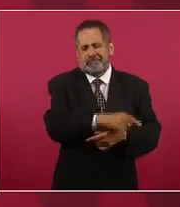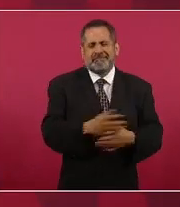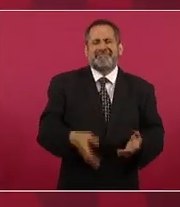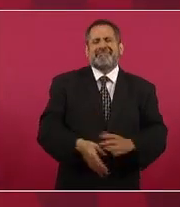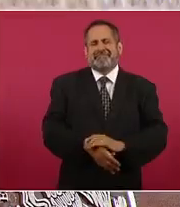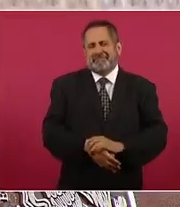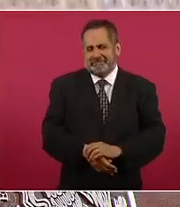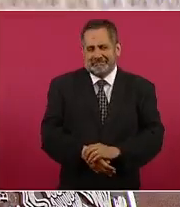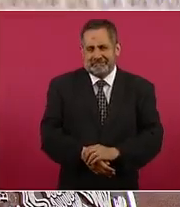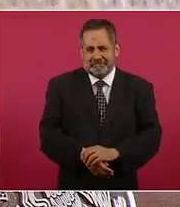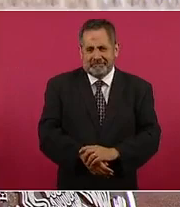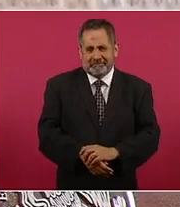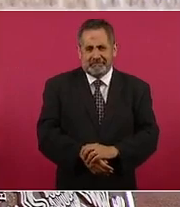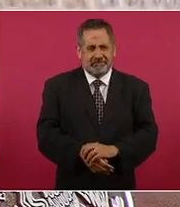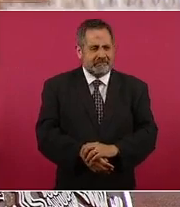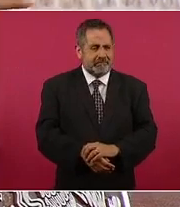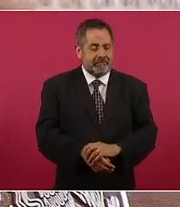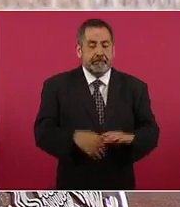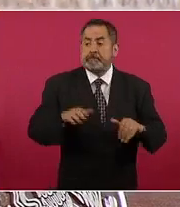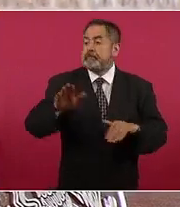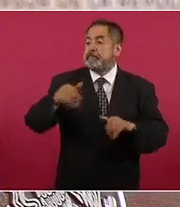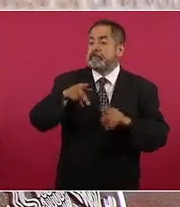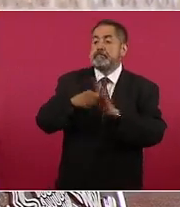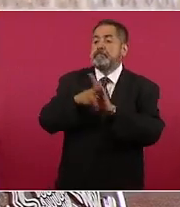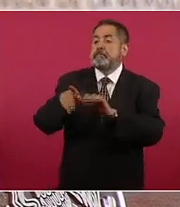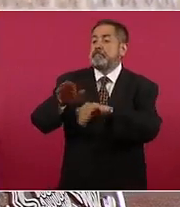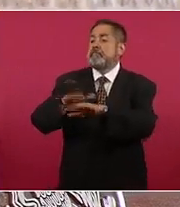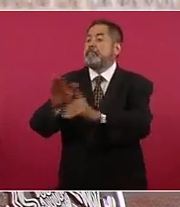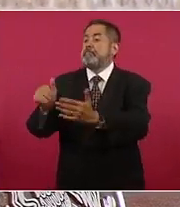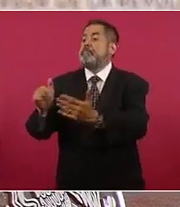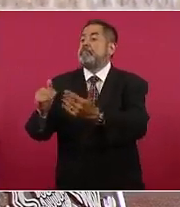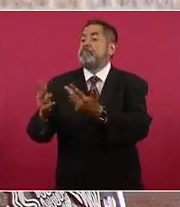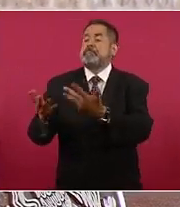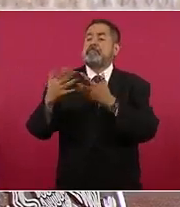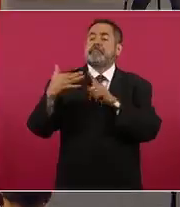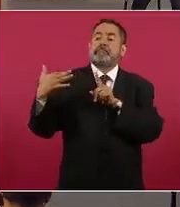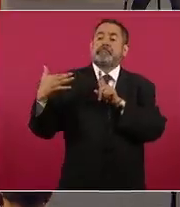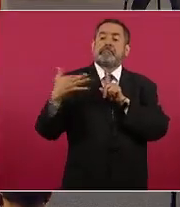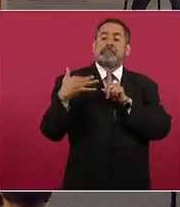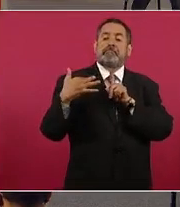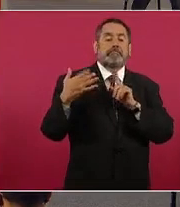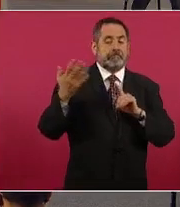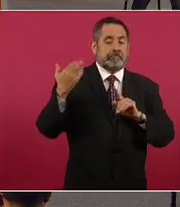que llevaba a los periodistas porque fue haciendo labor